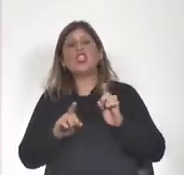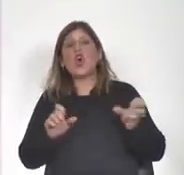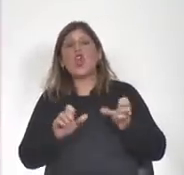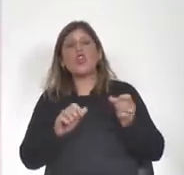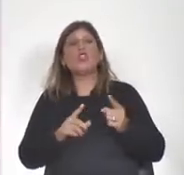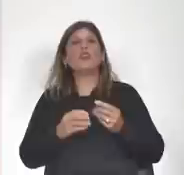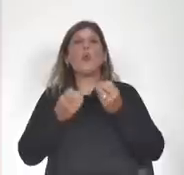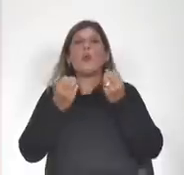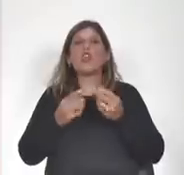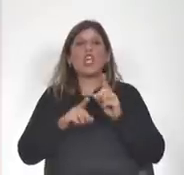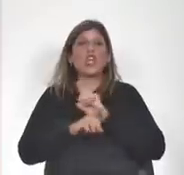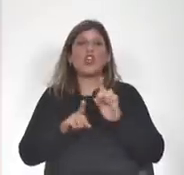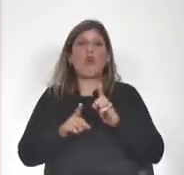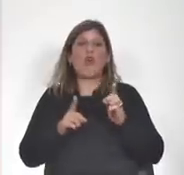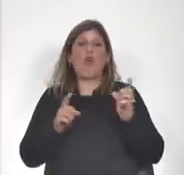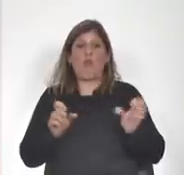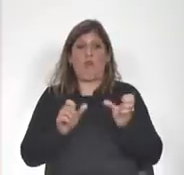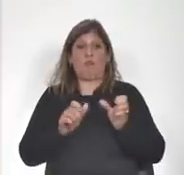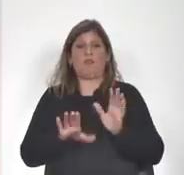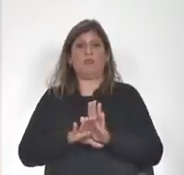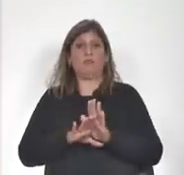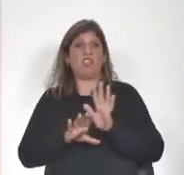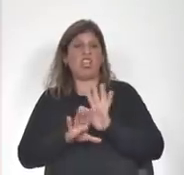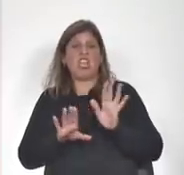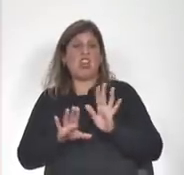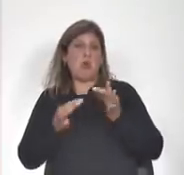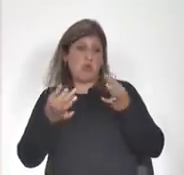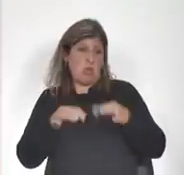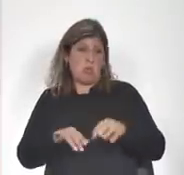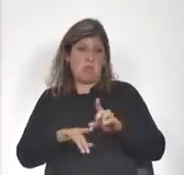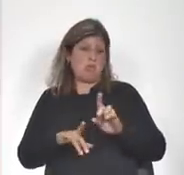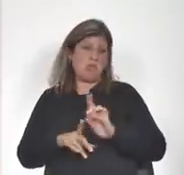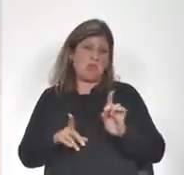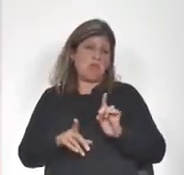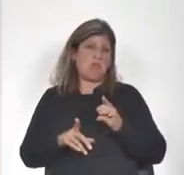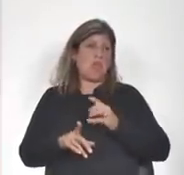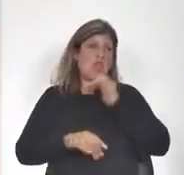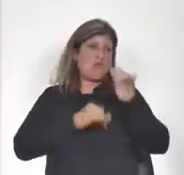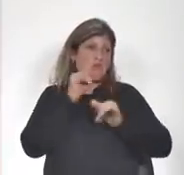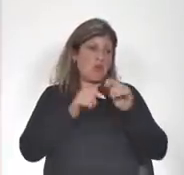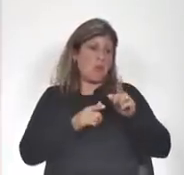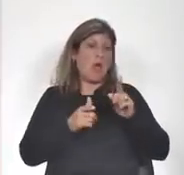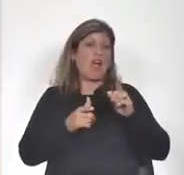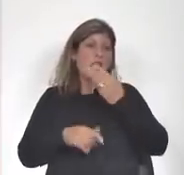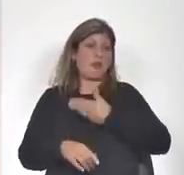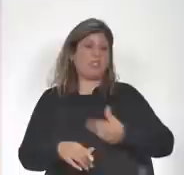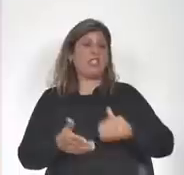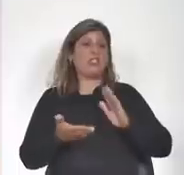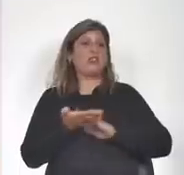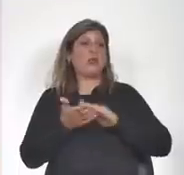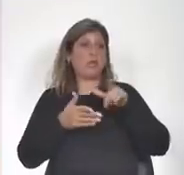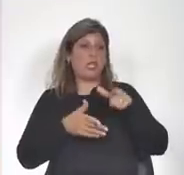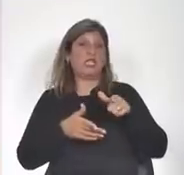fueron los motivos que la llevaron a considerar que no correspondía informar al presidente sobre este hecho